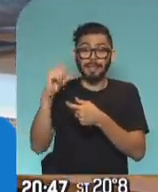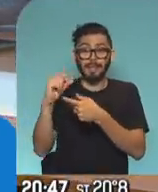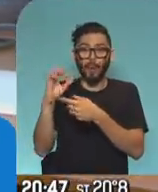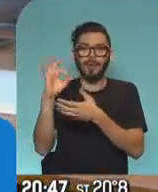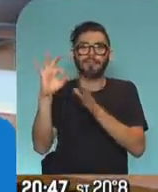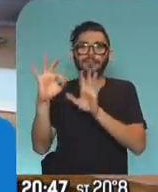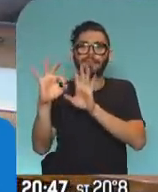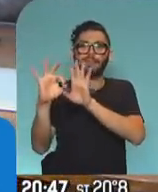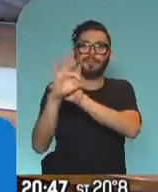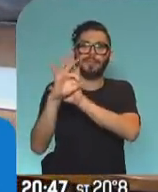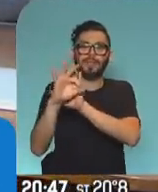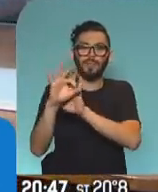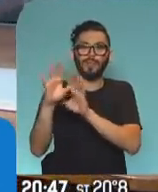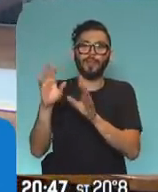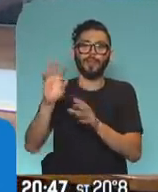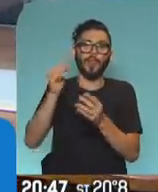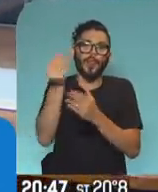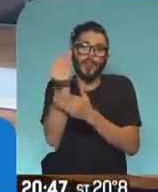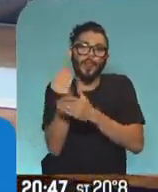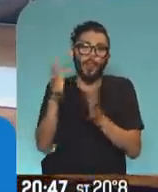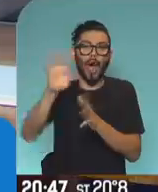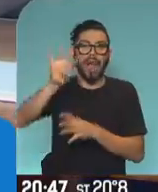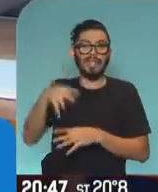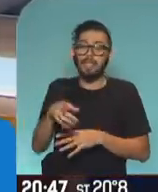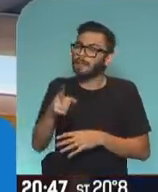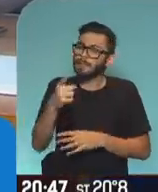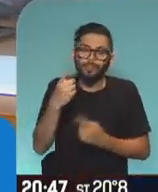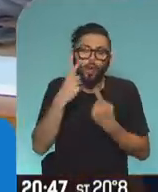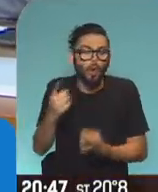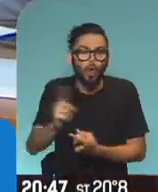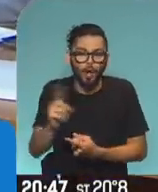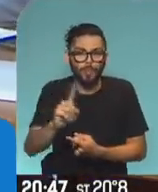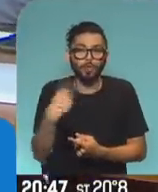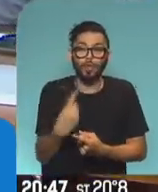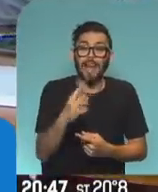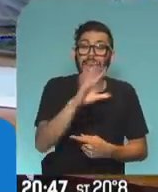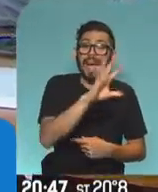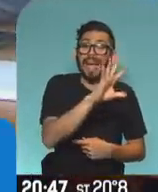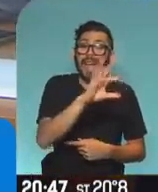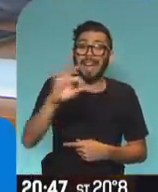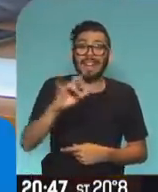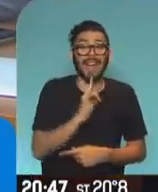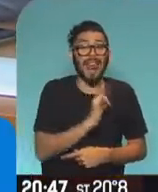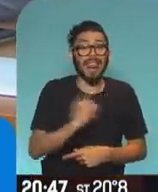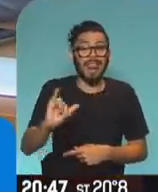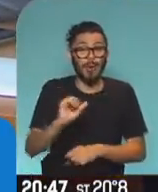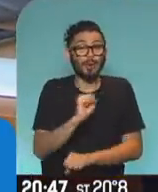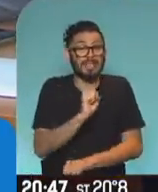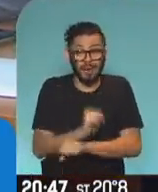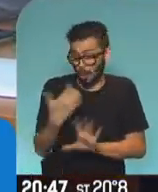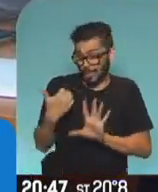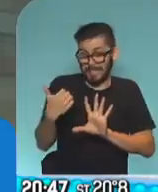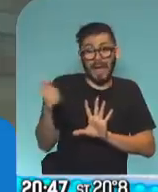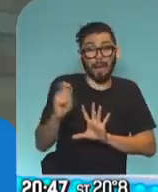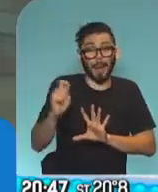institucional. No le tenemos que creer esa imagen. Tenemos más de 500 denuncias penales realizadas en estos últimos seis meses desde que